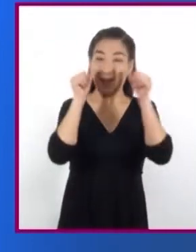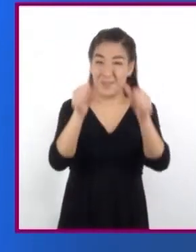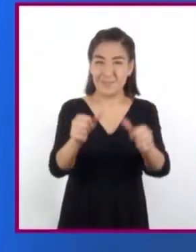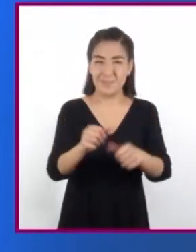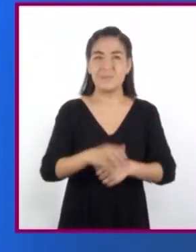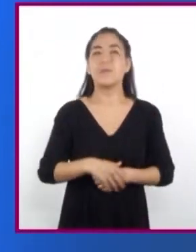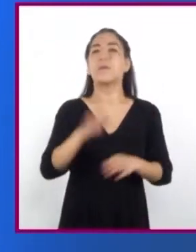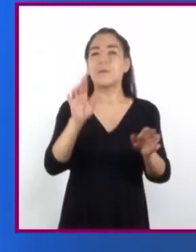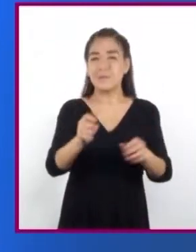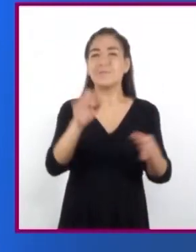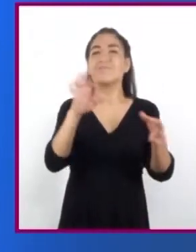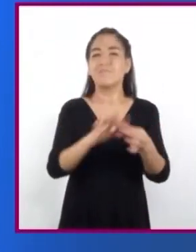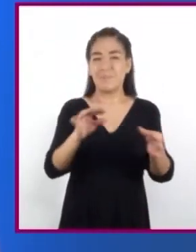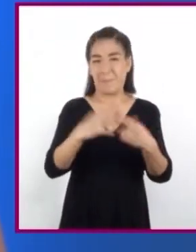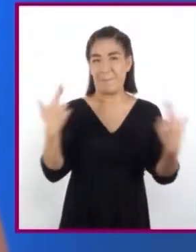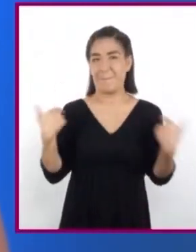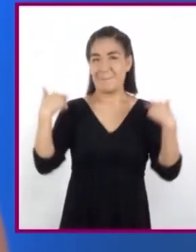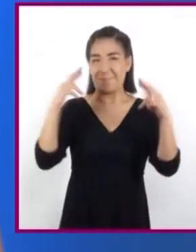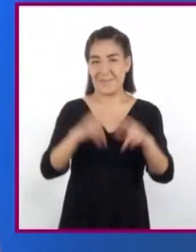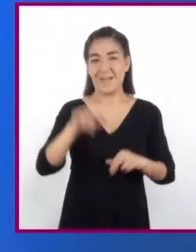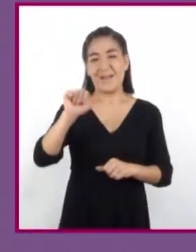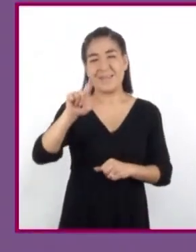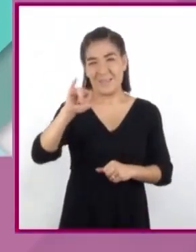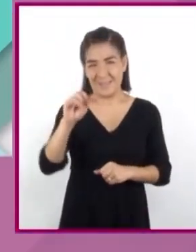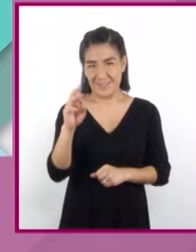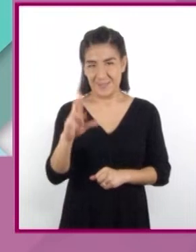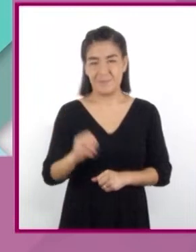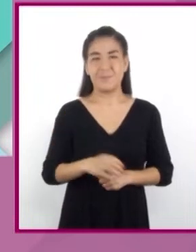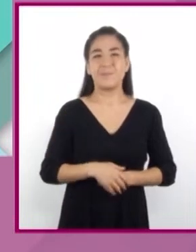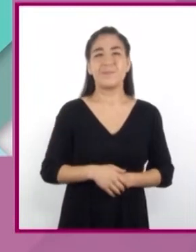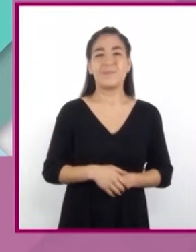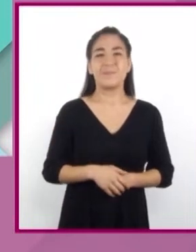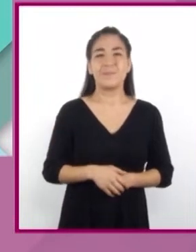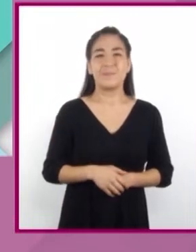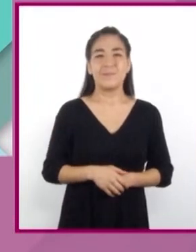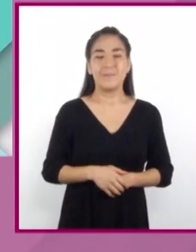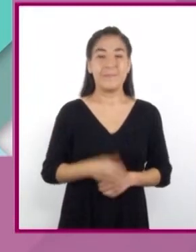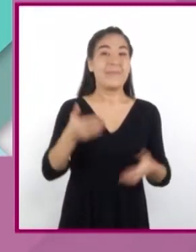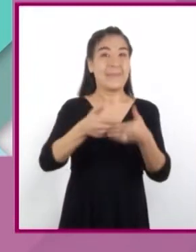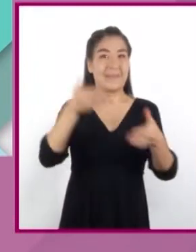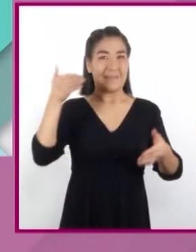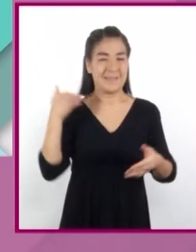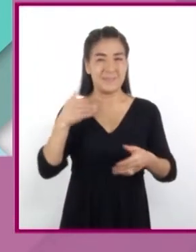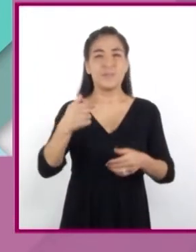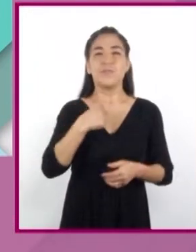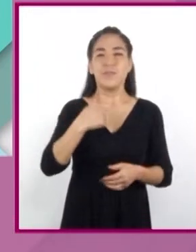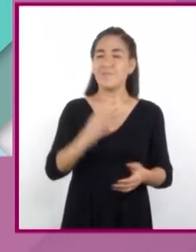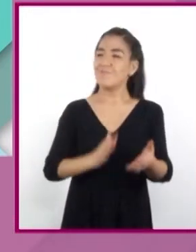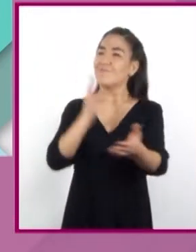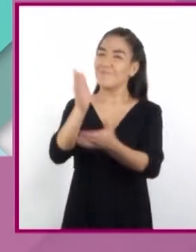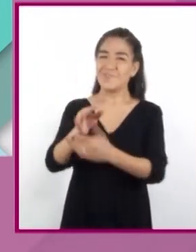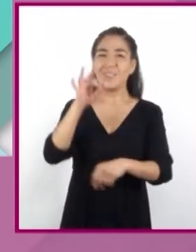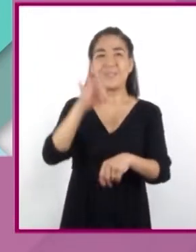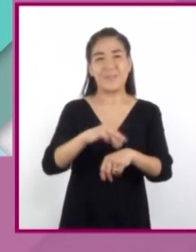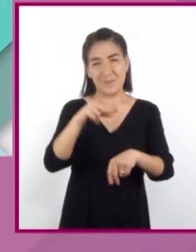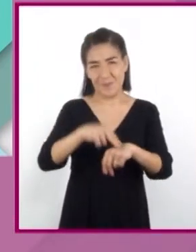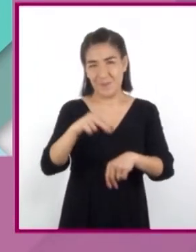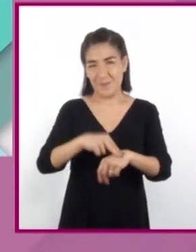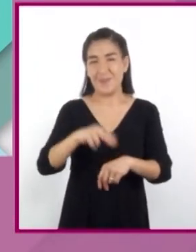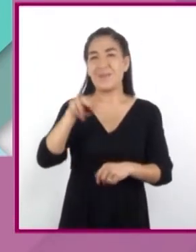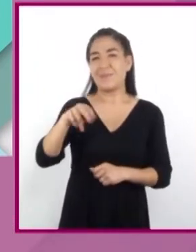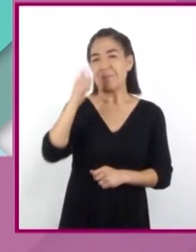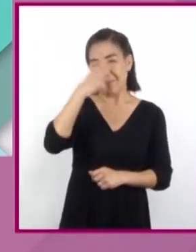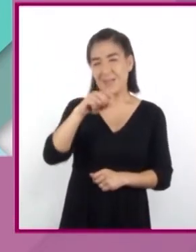en lo que le pasó al profesor Alejandro. Hace unos días fui al nutriólogo y este me comentó